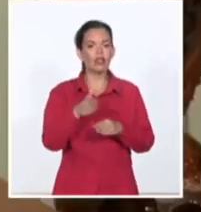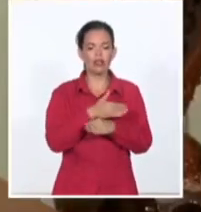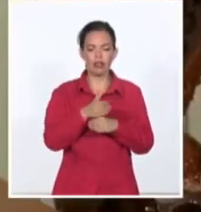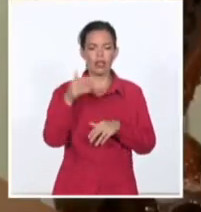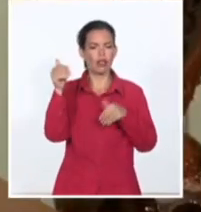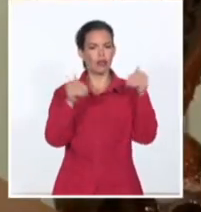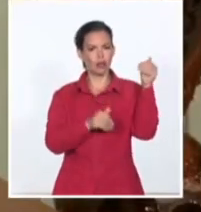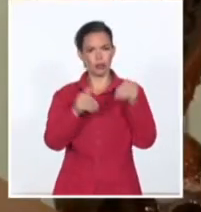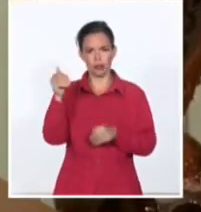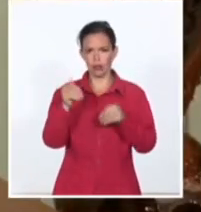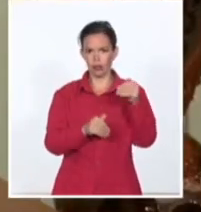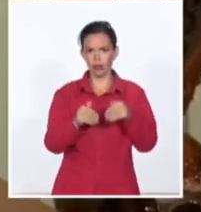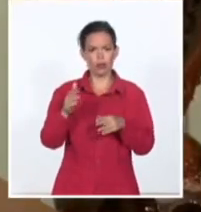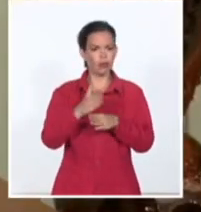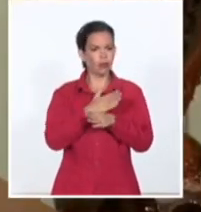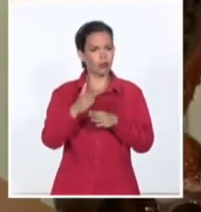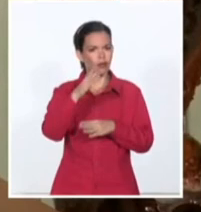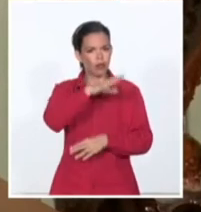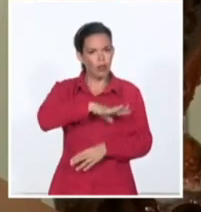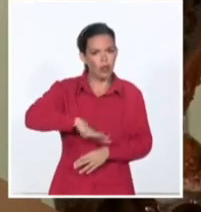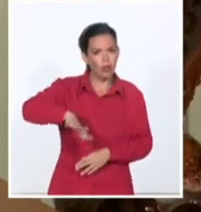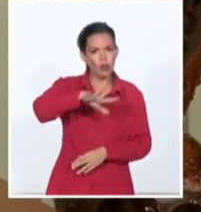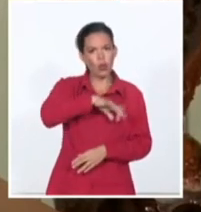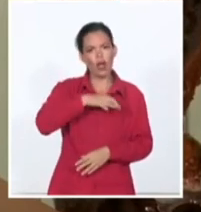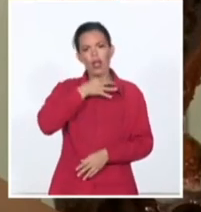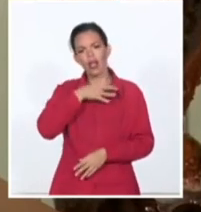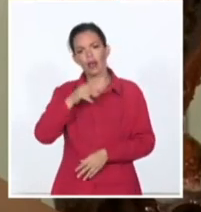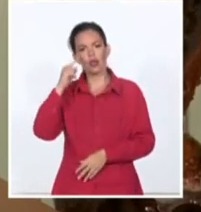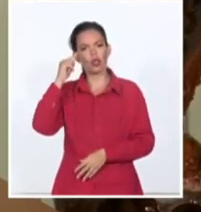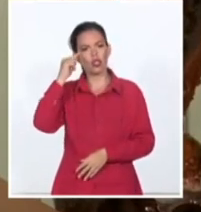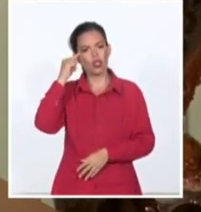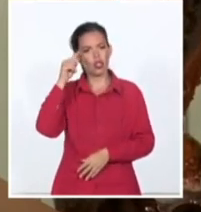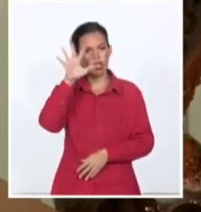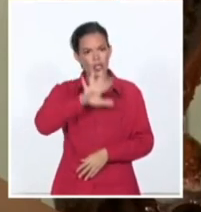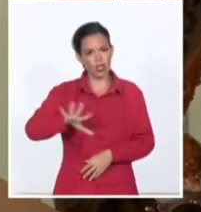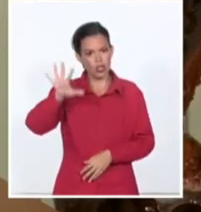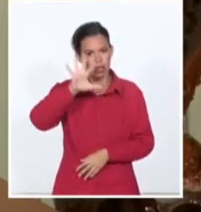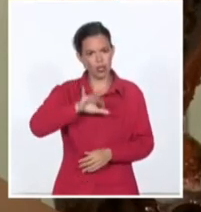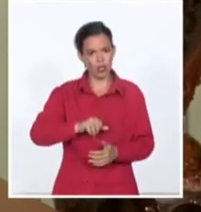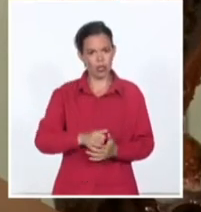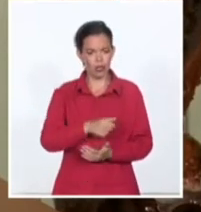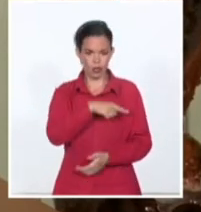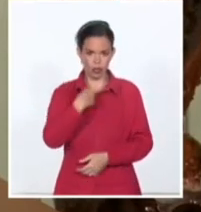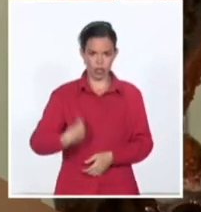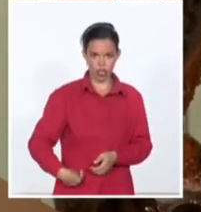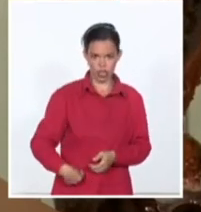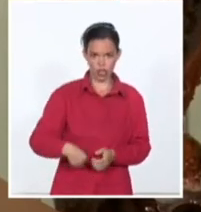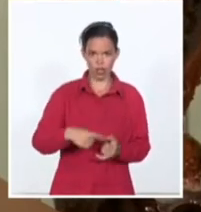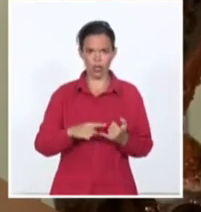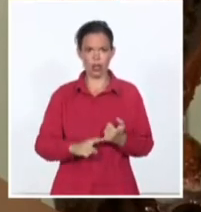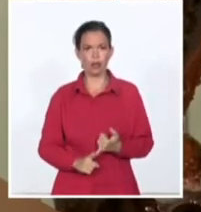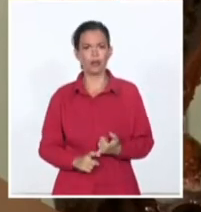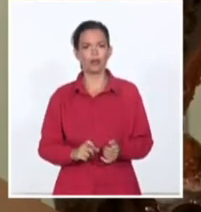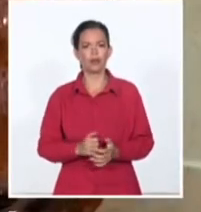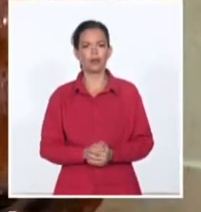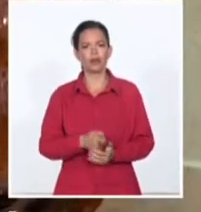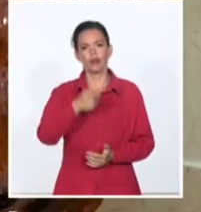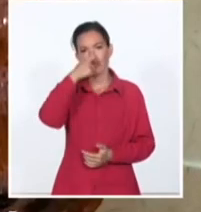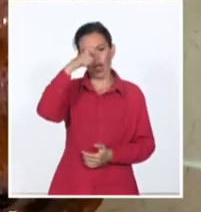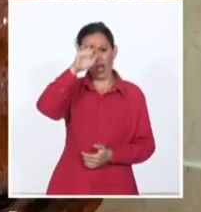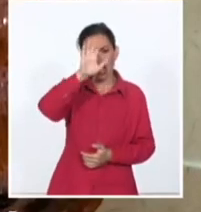en distintas regiones, como son China, principalmente países de Asia, África, América Latina también.